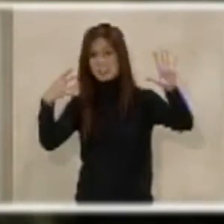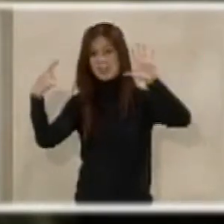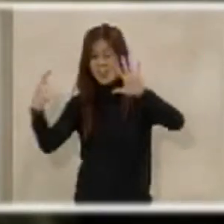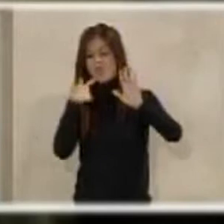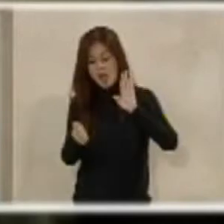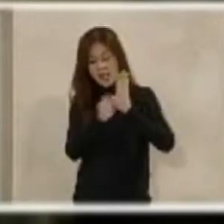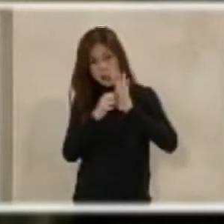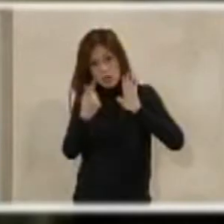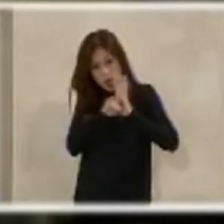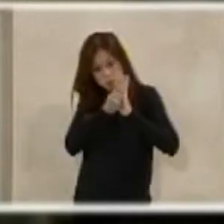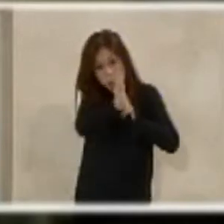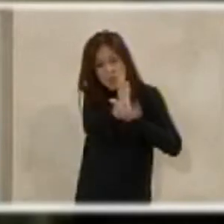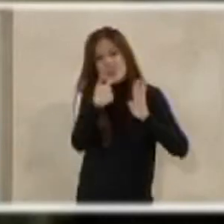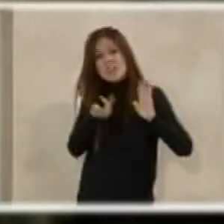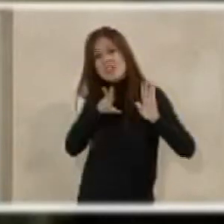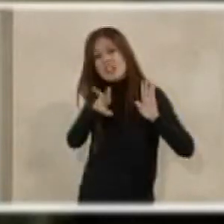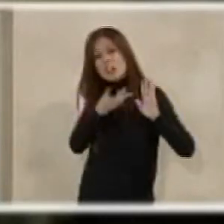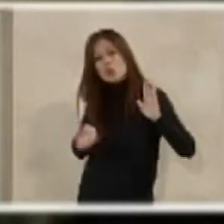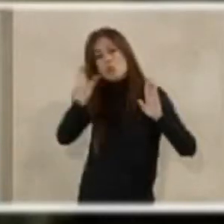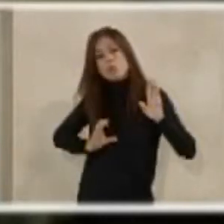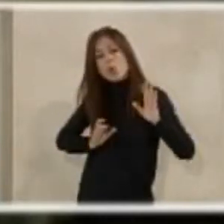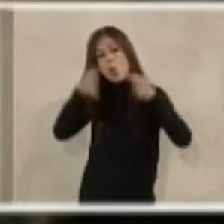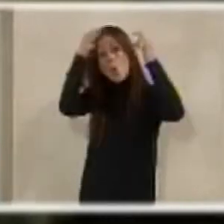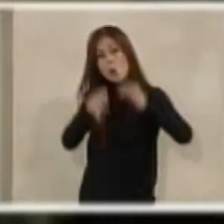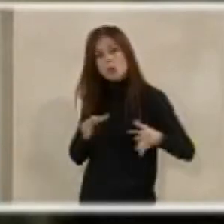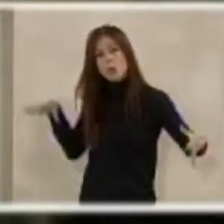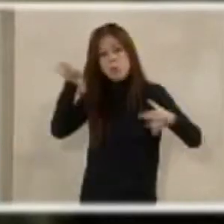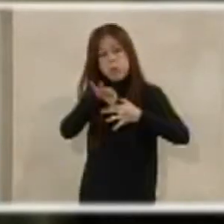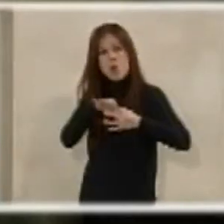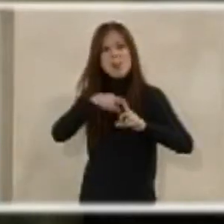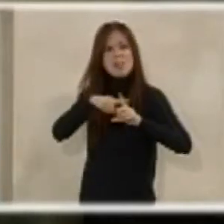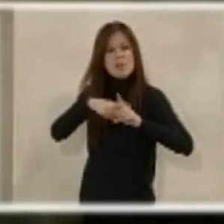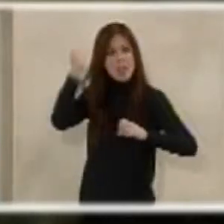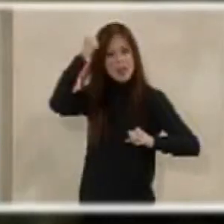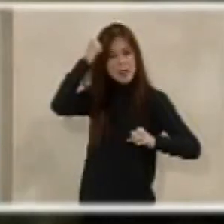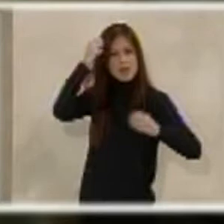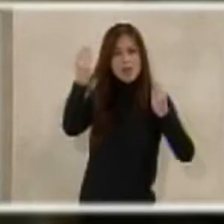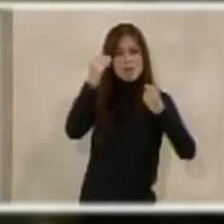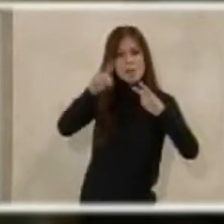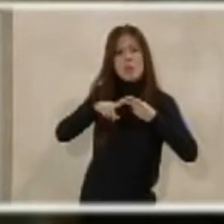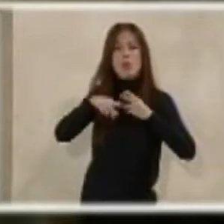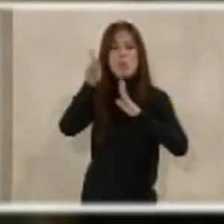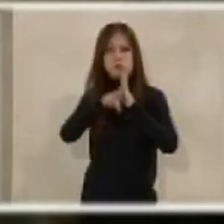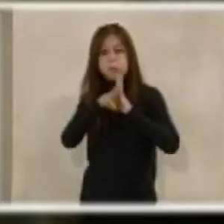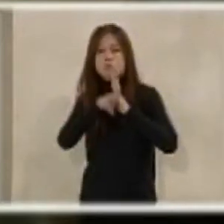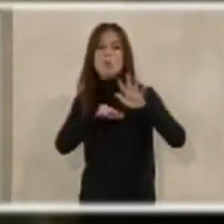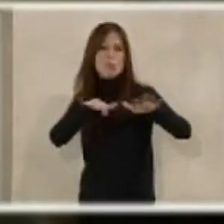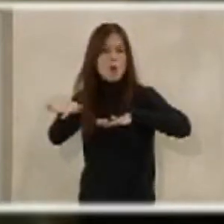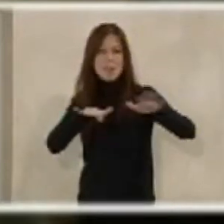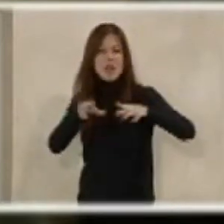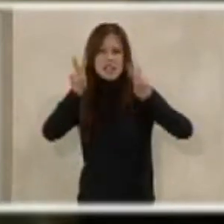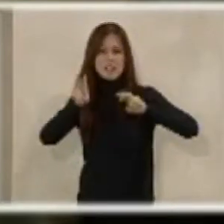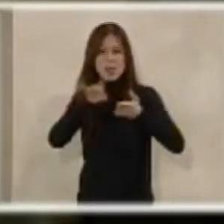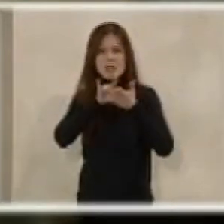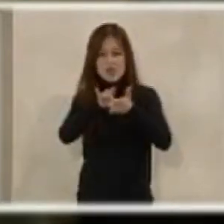que tendrán derecho a una remuneración justa que contemple su nivel de formación, régimen de incompatibilidades, movilidad por razones de